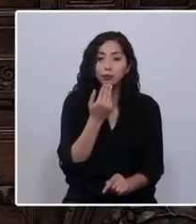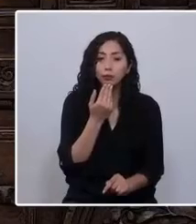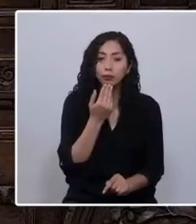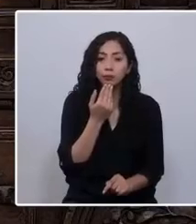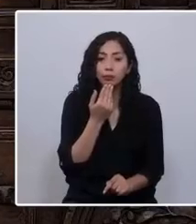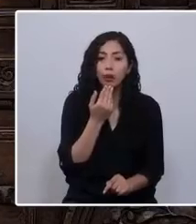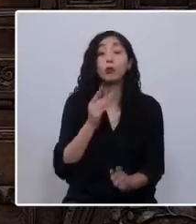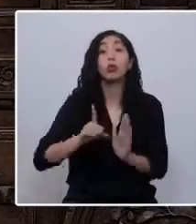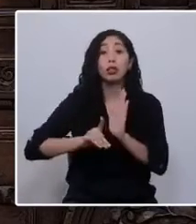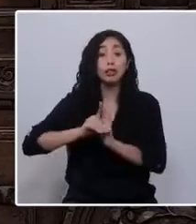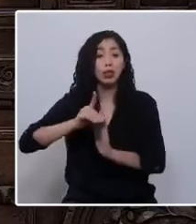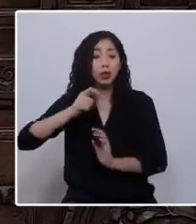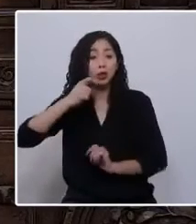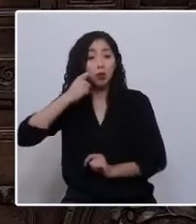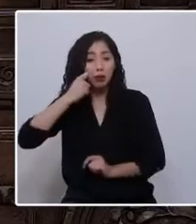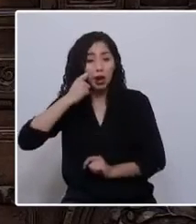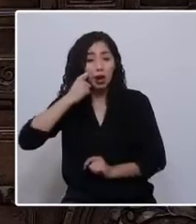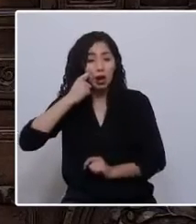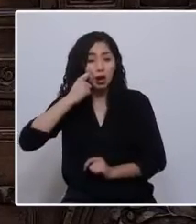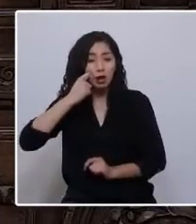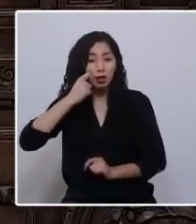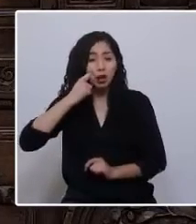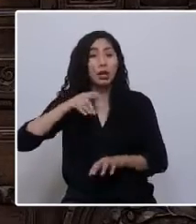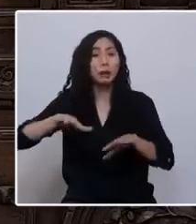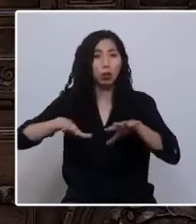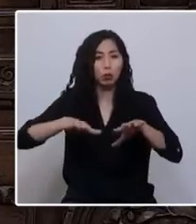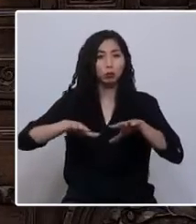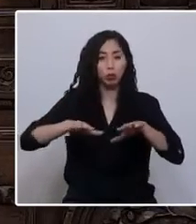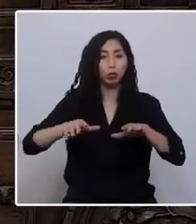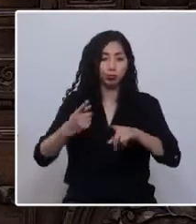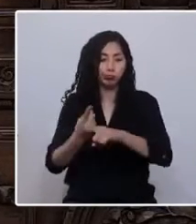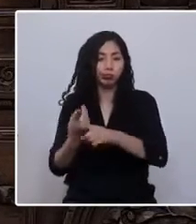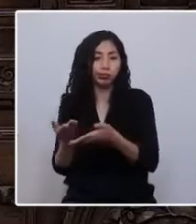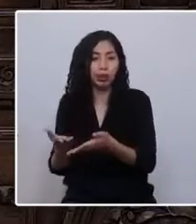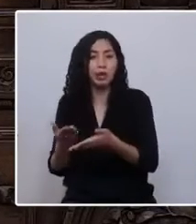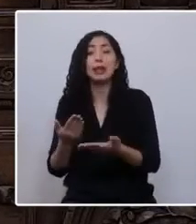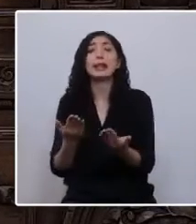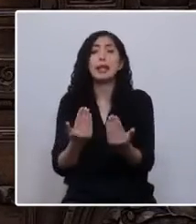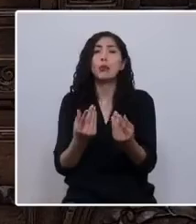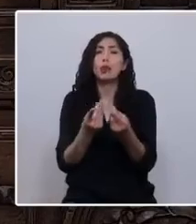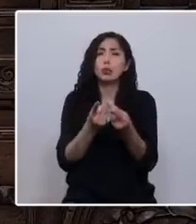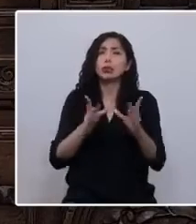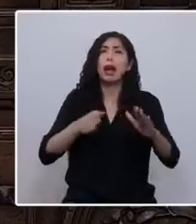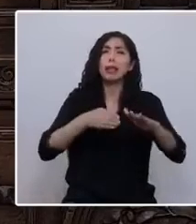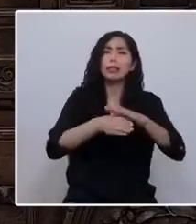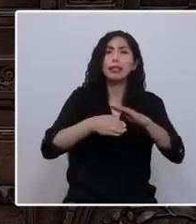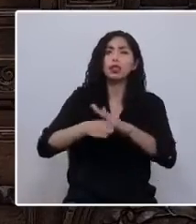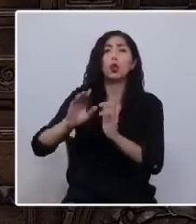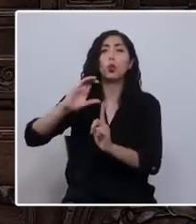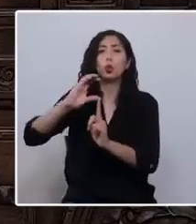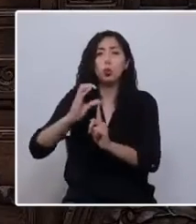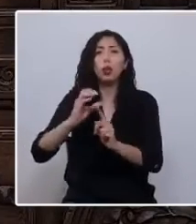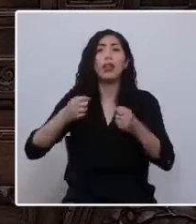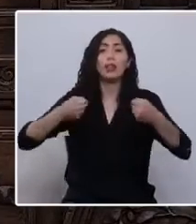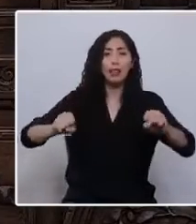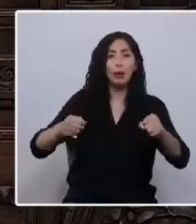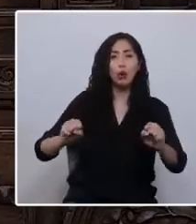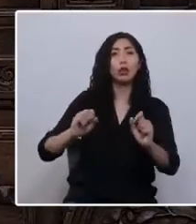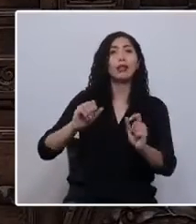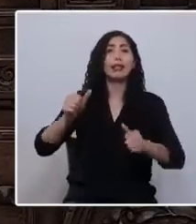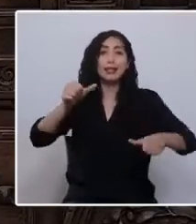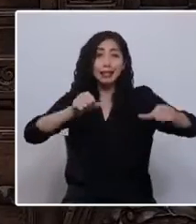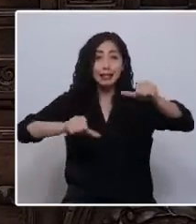y no únicamente del producto interno bruto. Necesitamos democratizar el acceso a la cultura, al deporte, a la ciencia, que la naturaleza y los